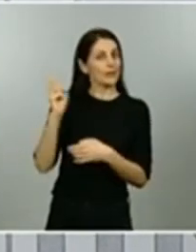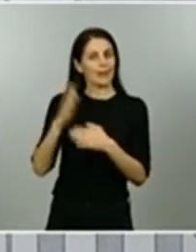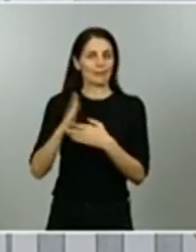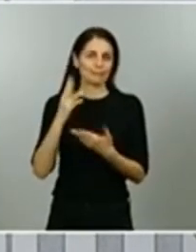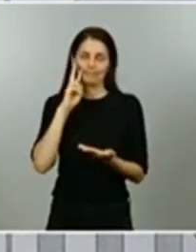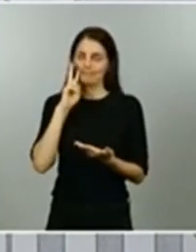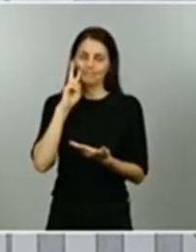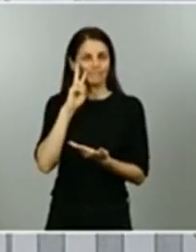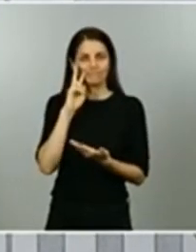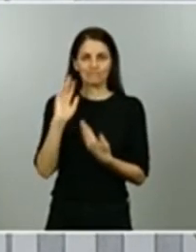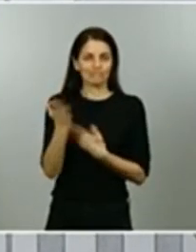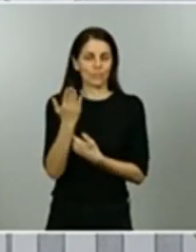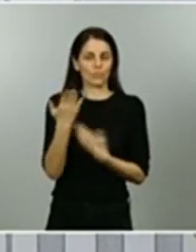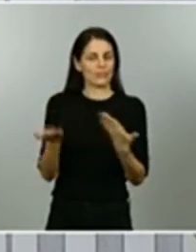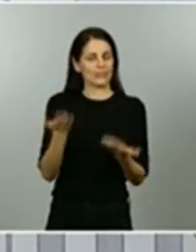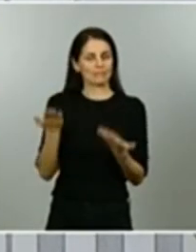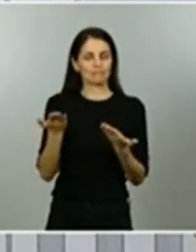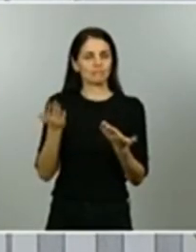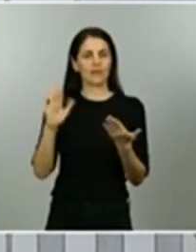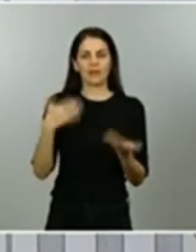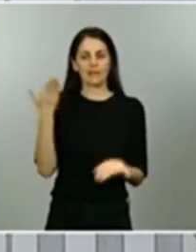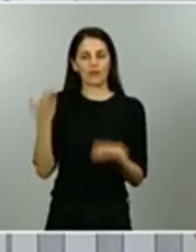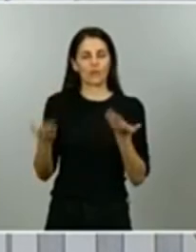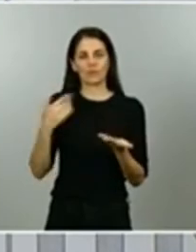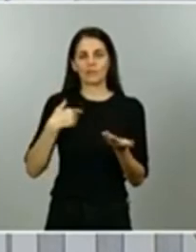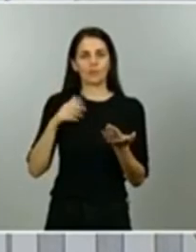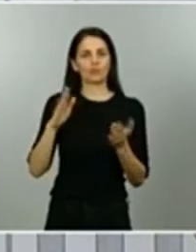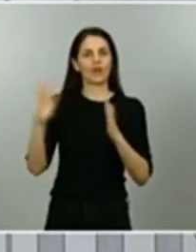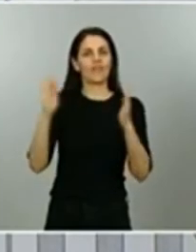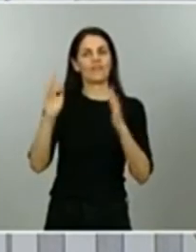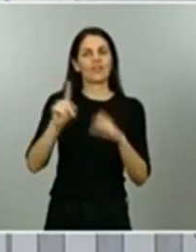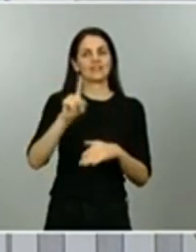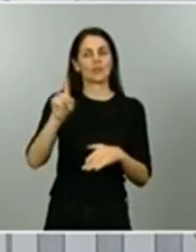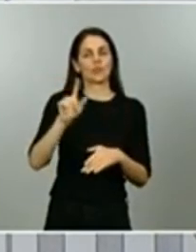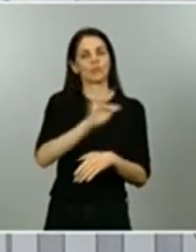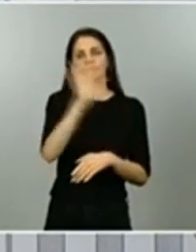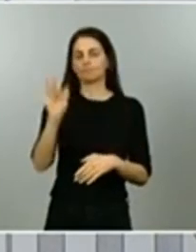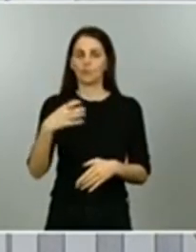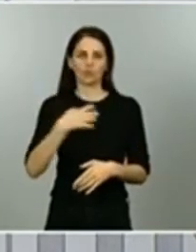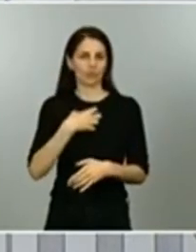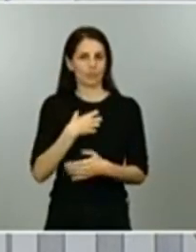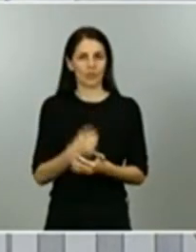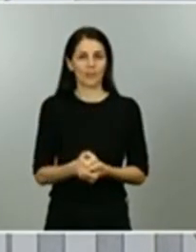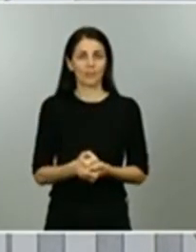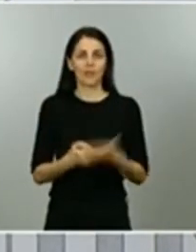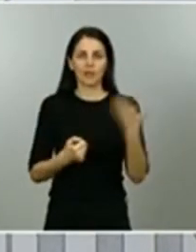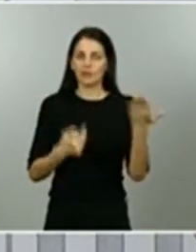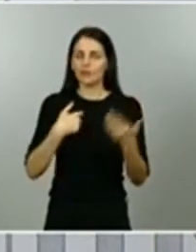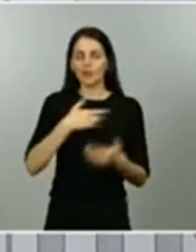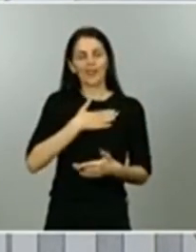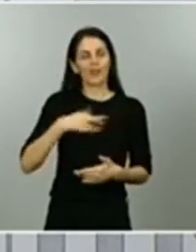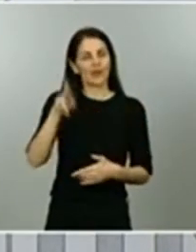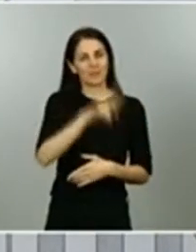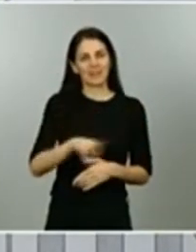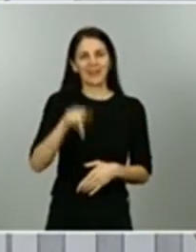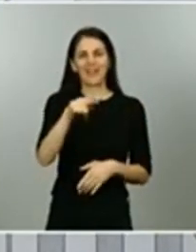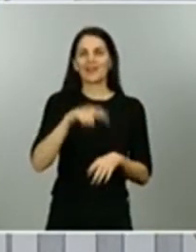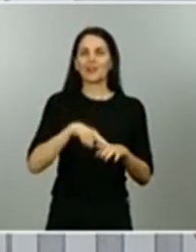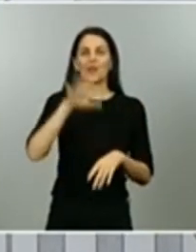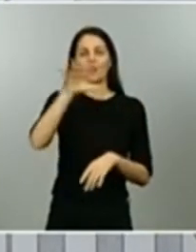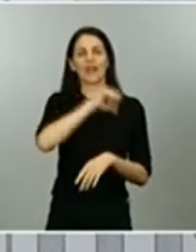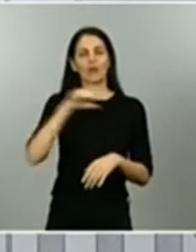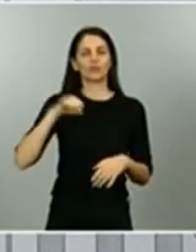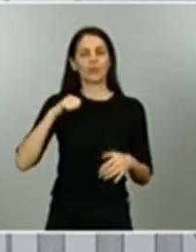en que esto no es una carrera hay que tomar decisiones muy complejas hay que tomarlas lo he dicho antes en base a dos dos pilares la